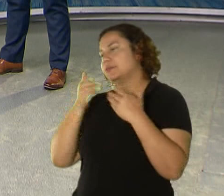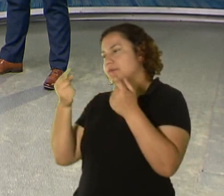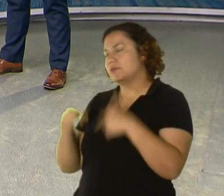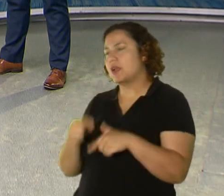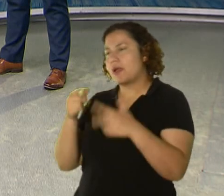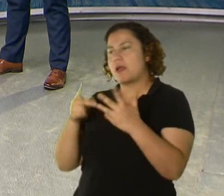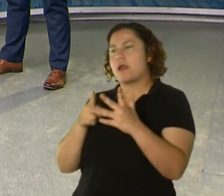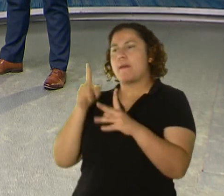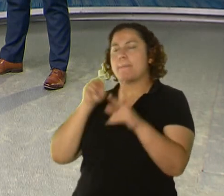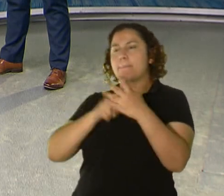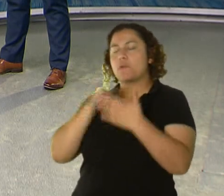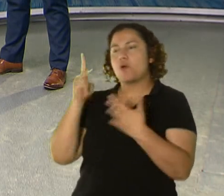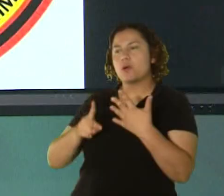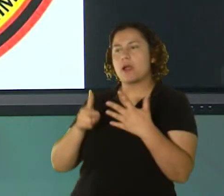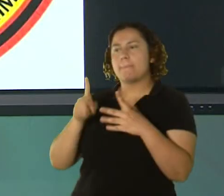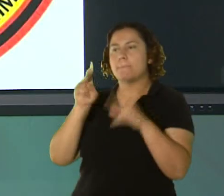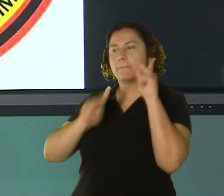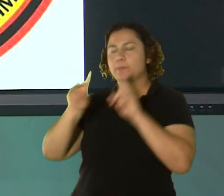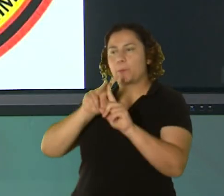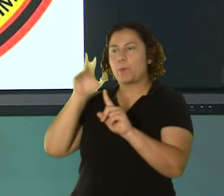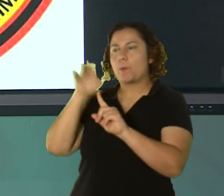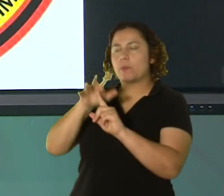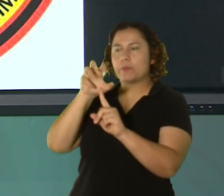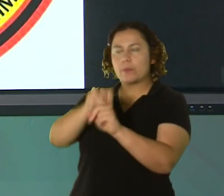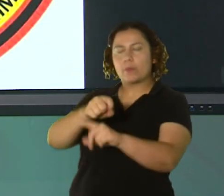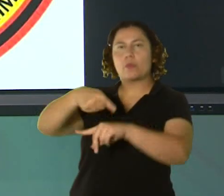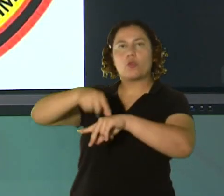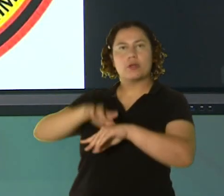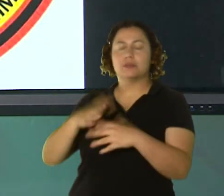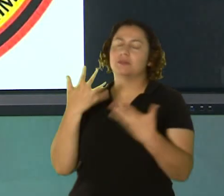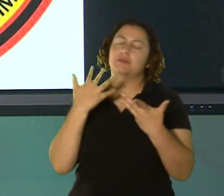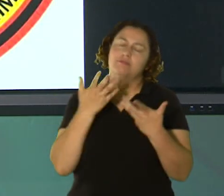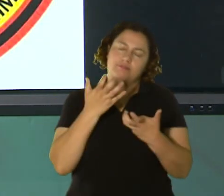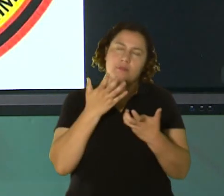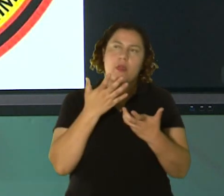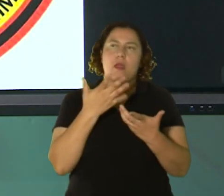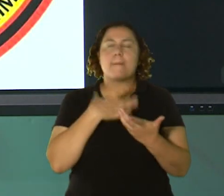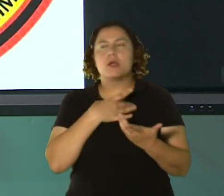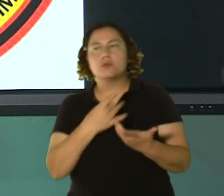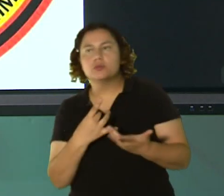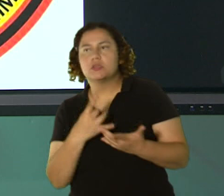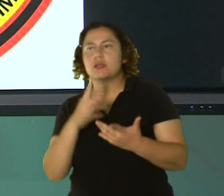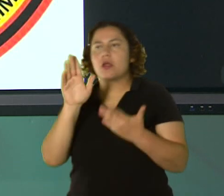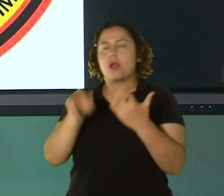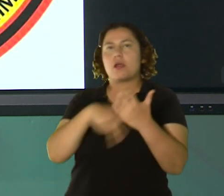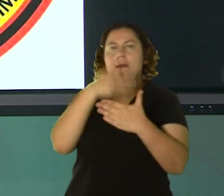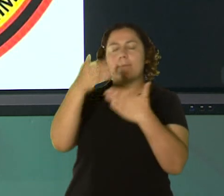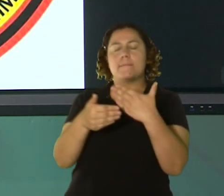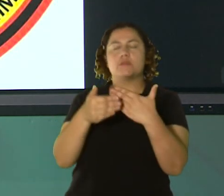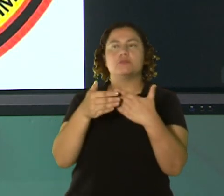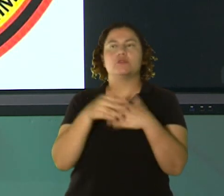Rico. Quisiera que, en otra ocasión, venga con más información. Esperemos que la información de este joven se haga